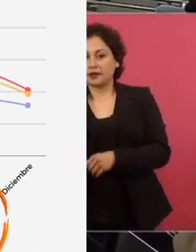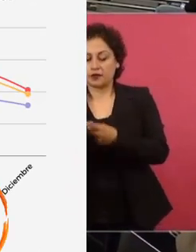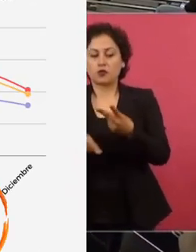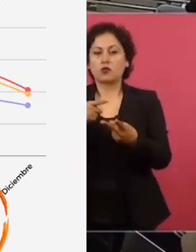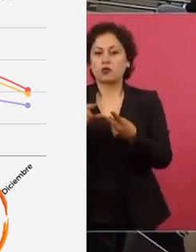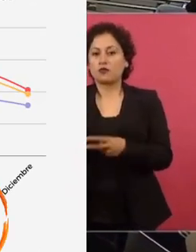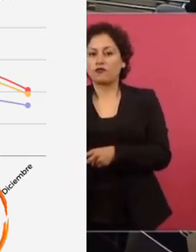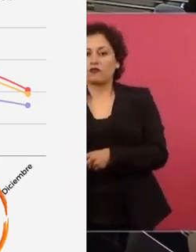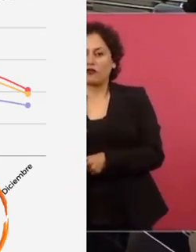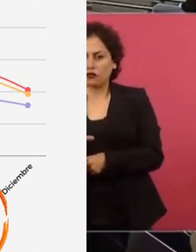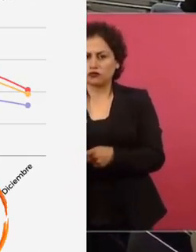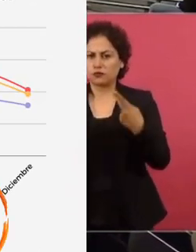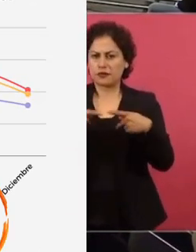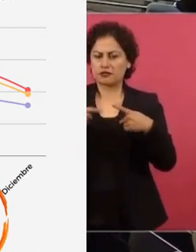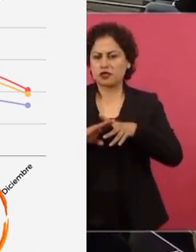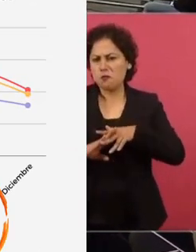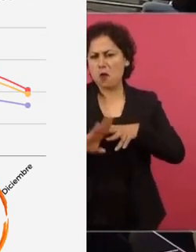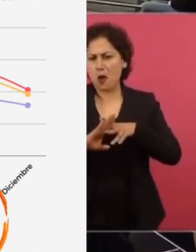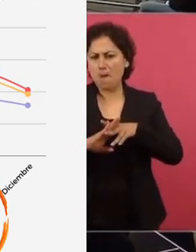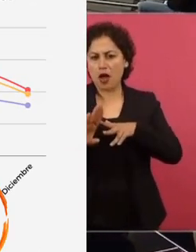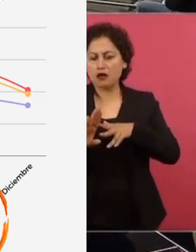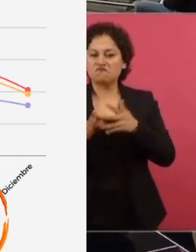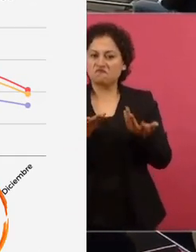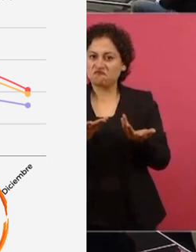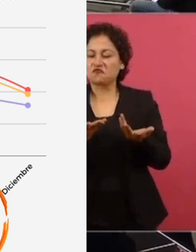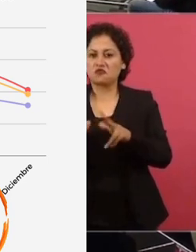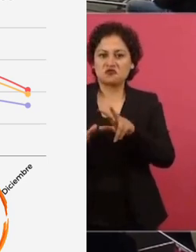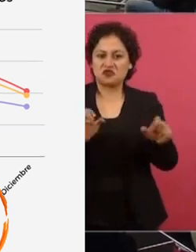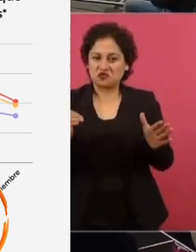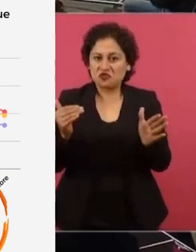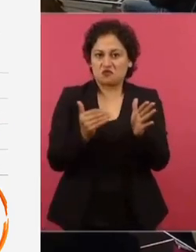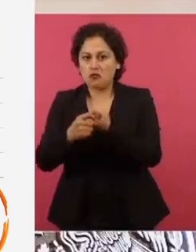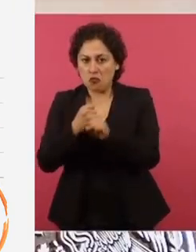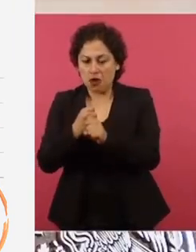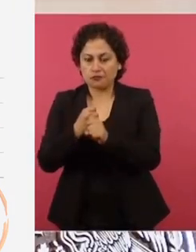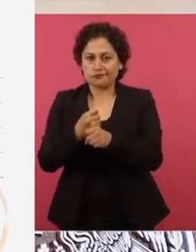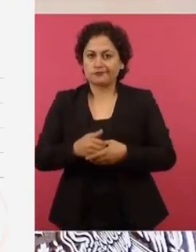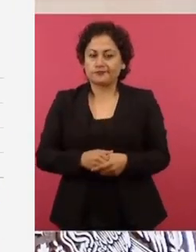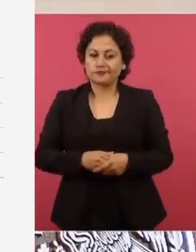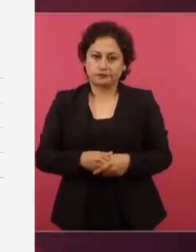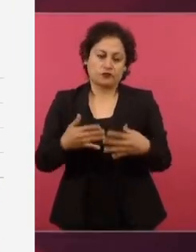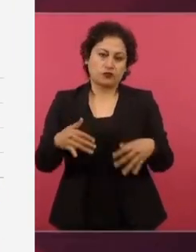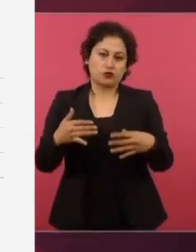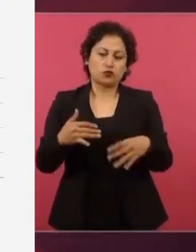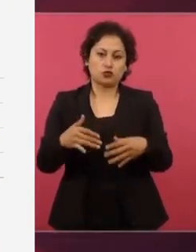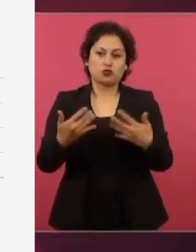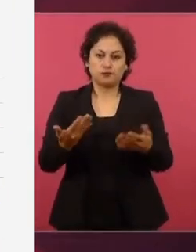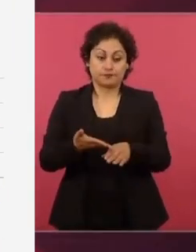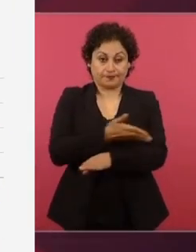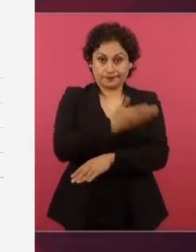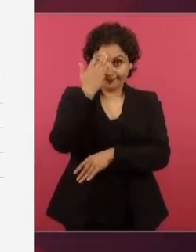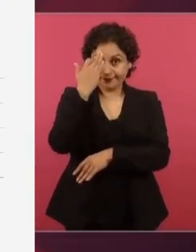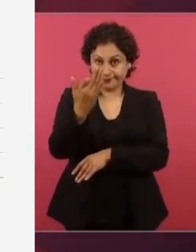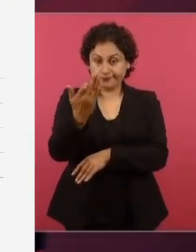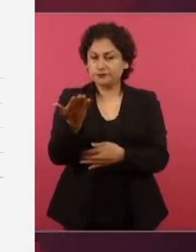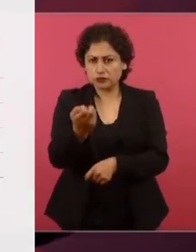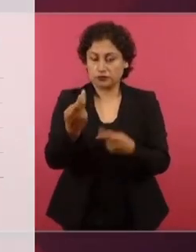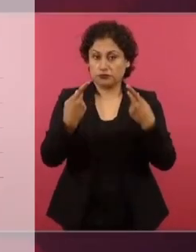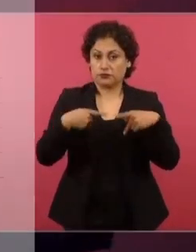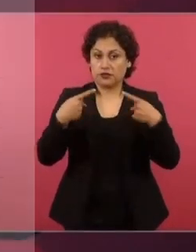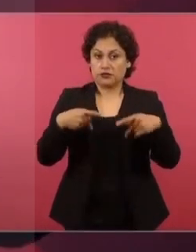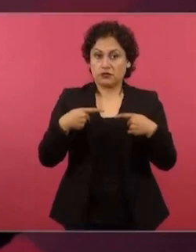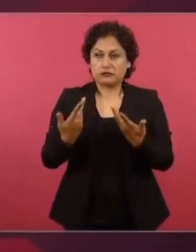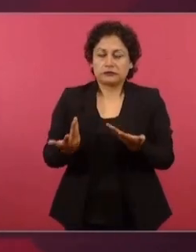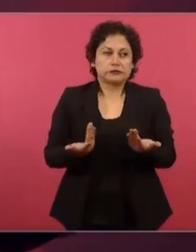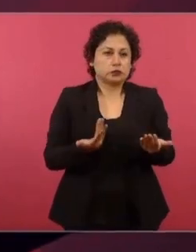se iban 700, 800 mil mexicanos al año a Estados Unidos. Eran tiempos en que la gente no tenía